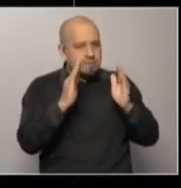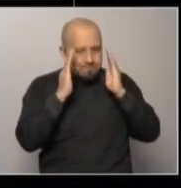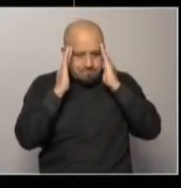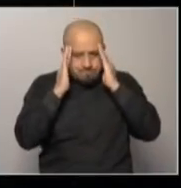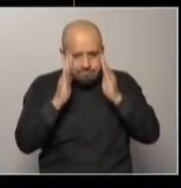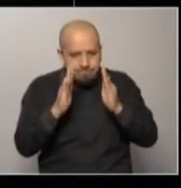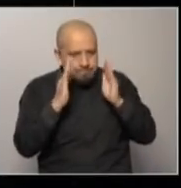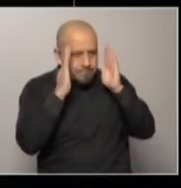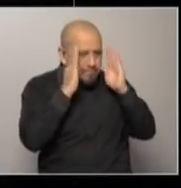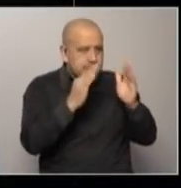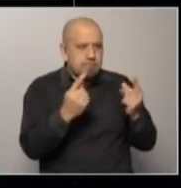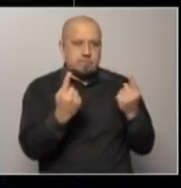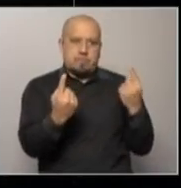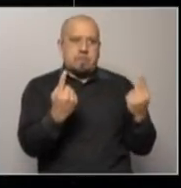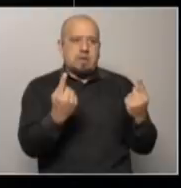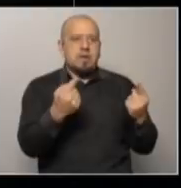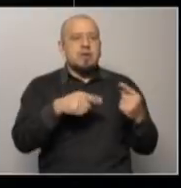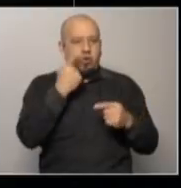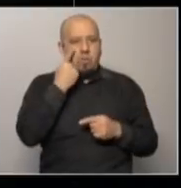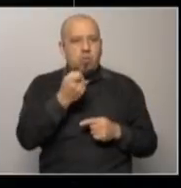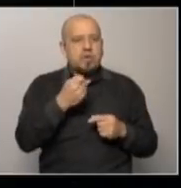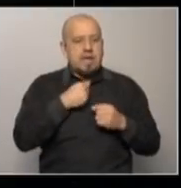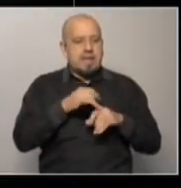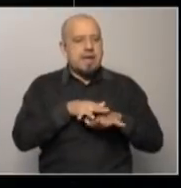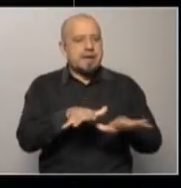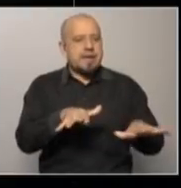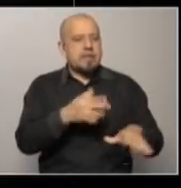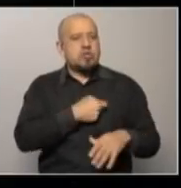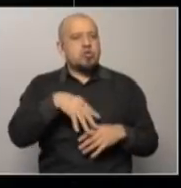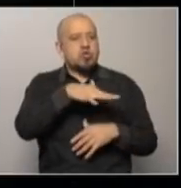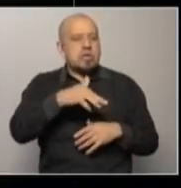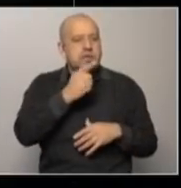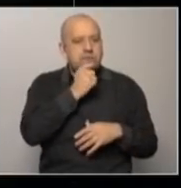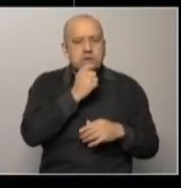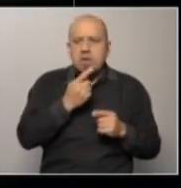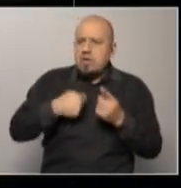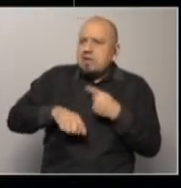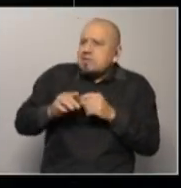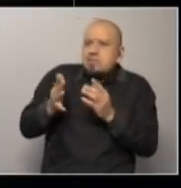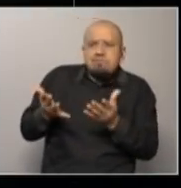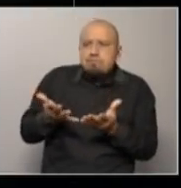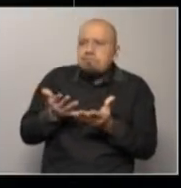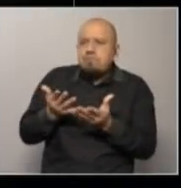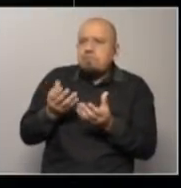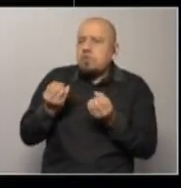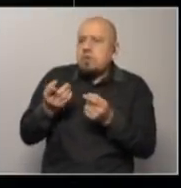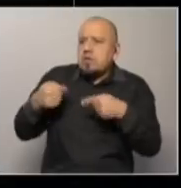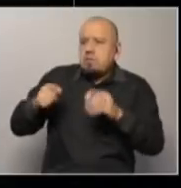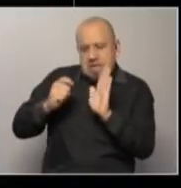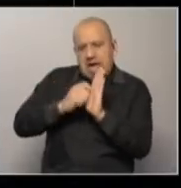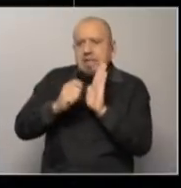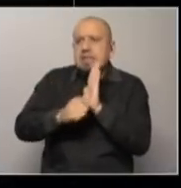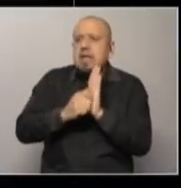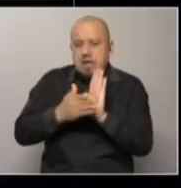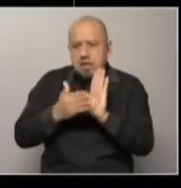y eso lo podemos presenciar en las redes y en todos los informativos. ¿Y lo invisibiliza eso un poco lo que dicen las actas?